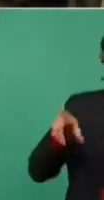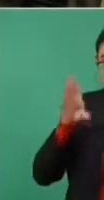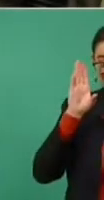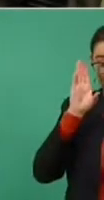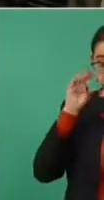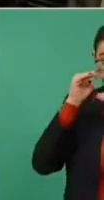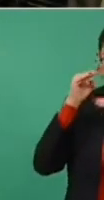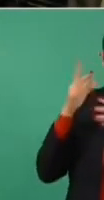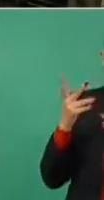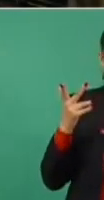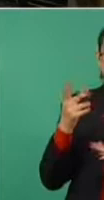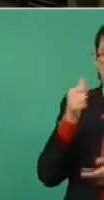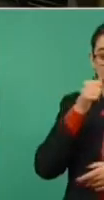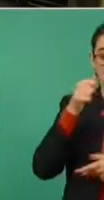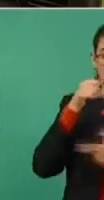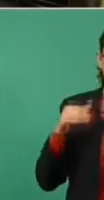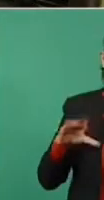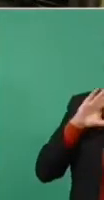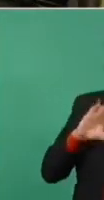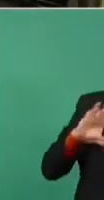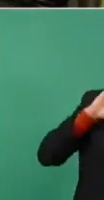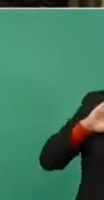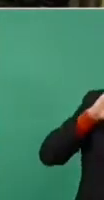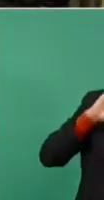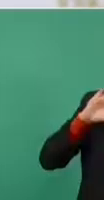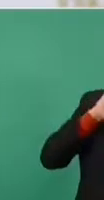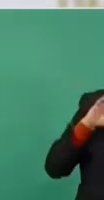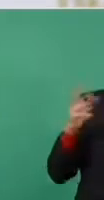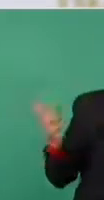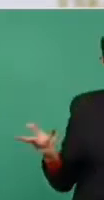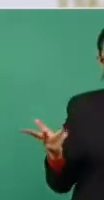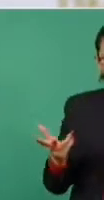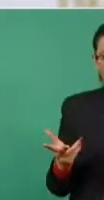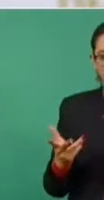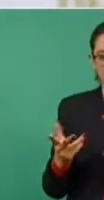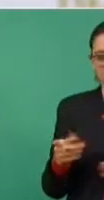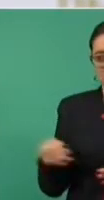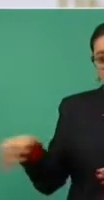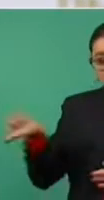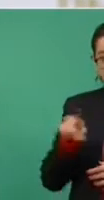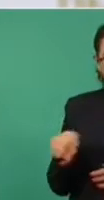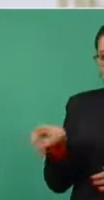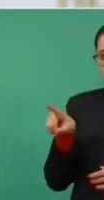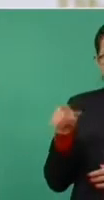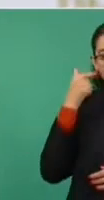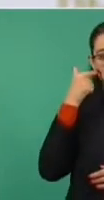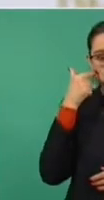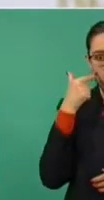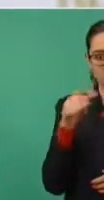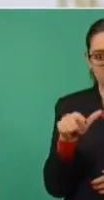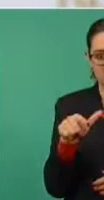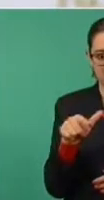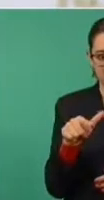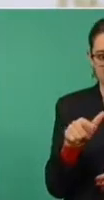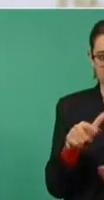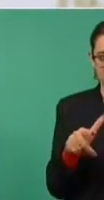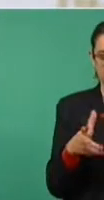ojos, quisieran que fracasáramos y que no